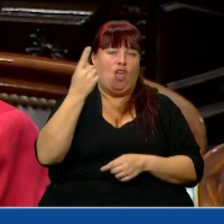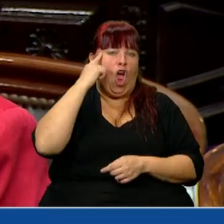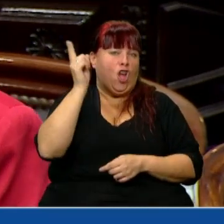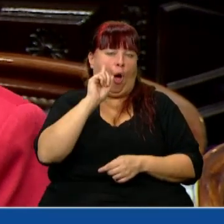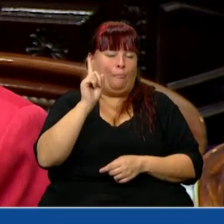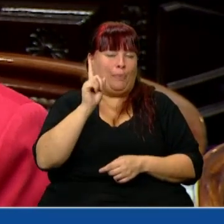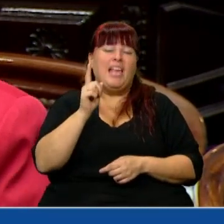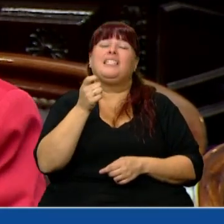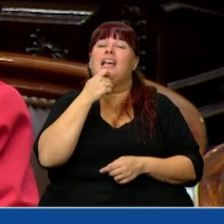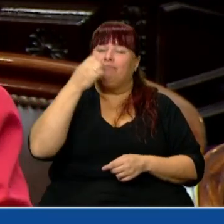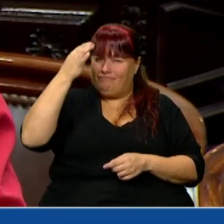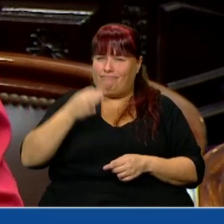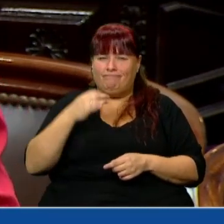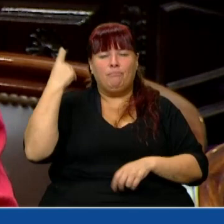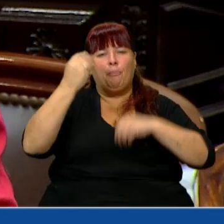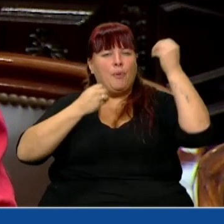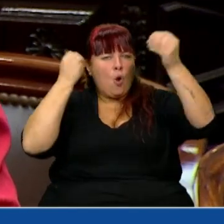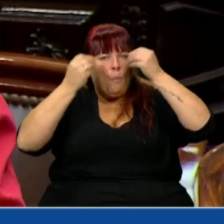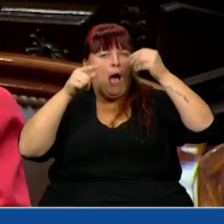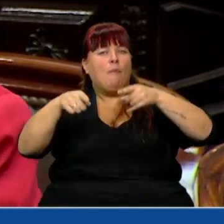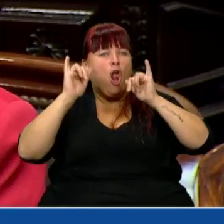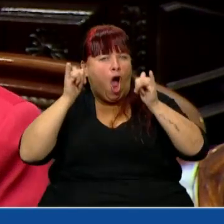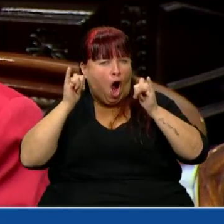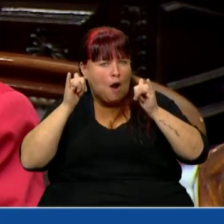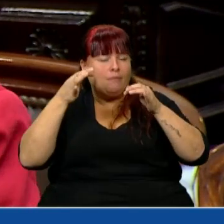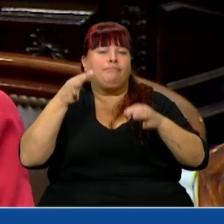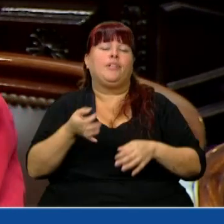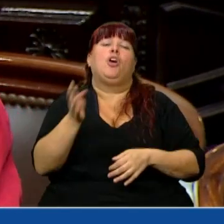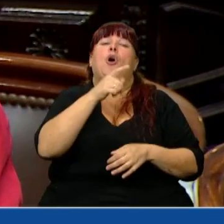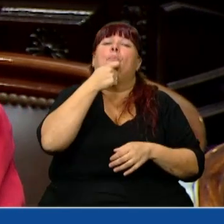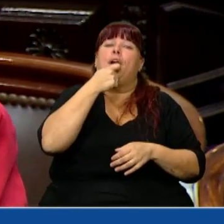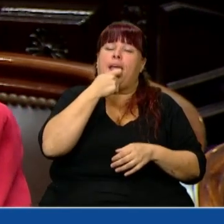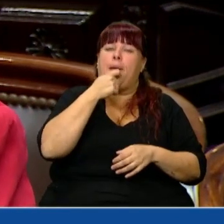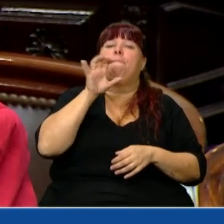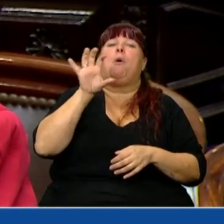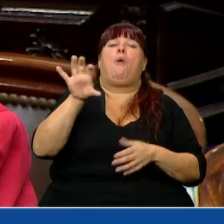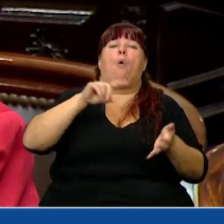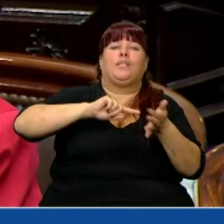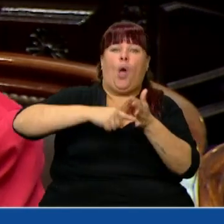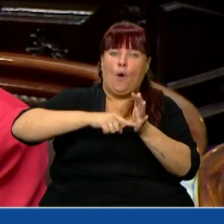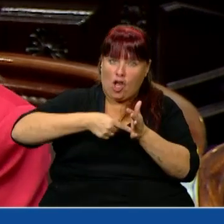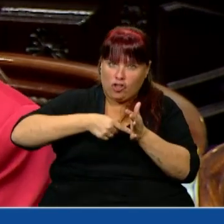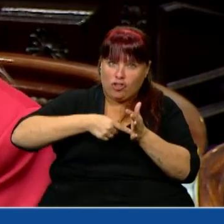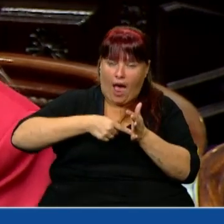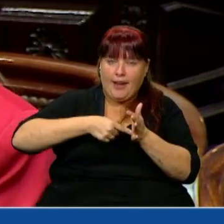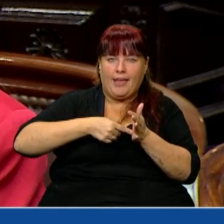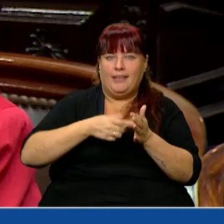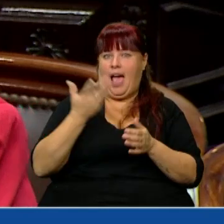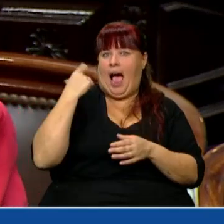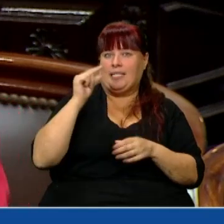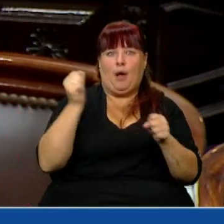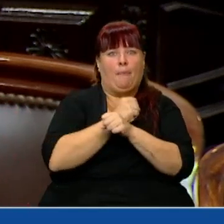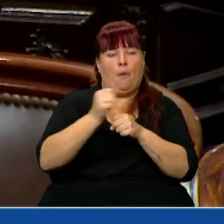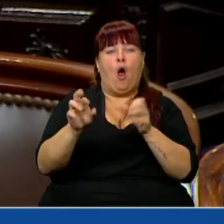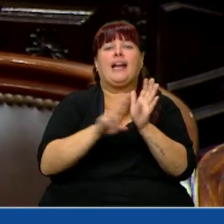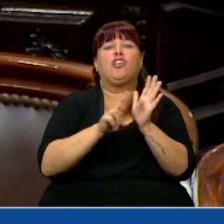cree que efectivamente están muy preocupados por los jóvenes cuando, por ejemplo, en la Provincia de Buenos Aires se acaba de